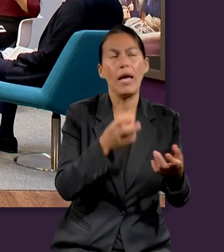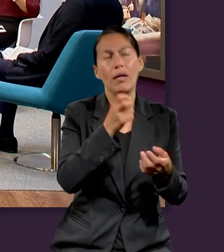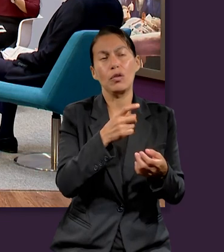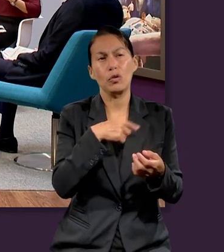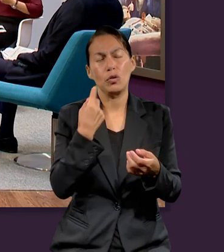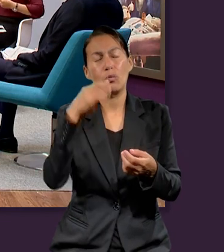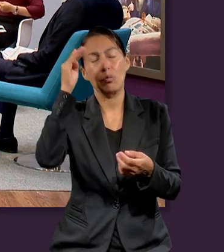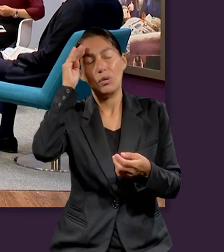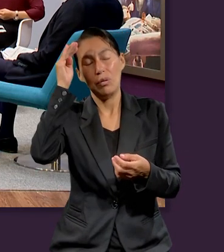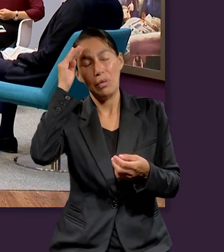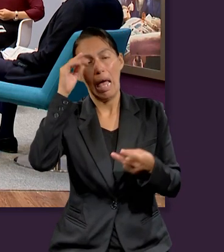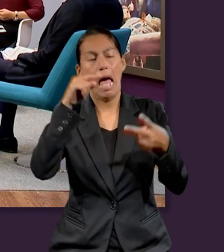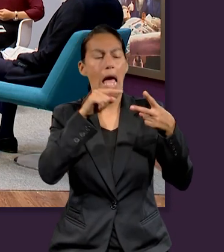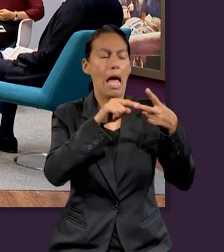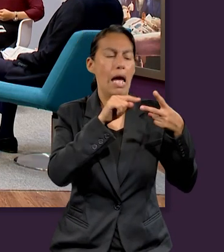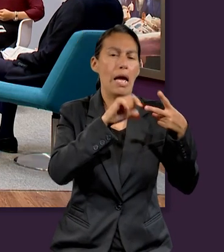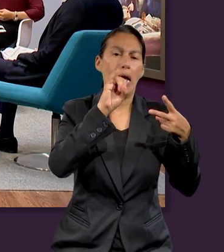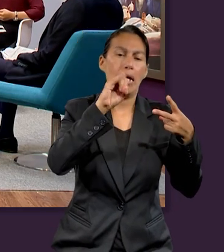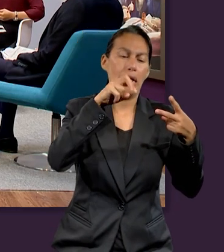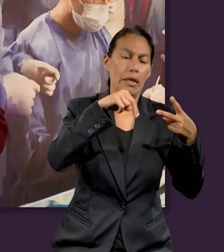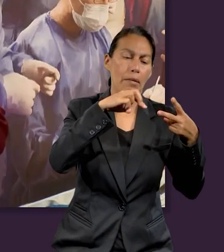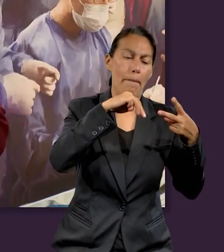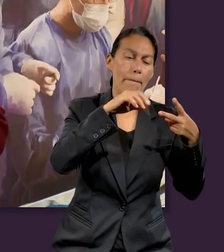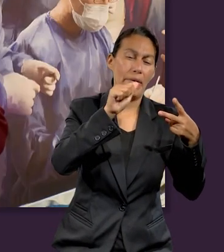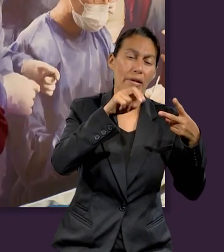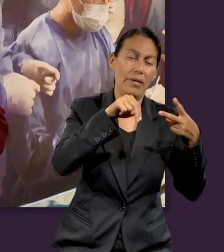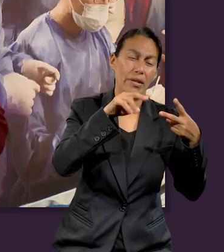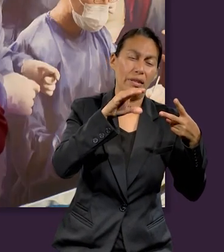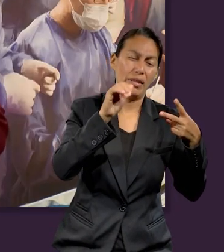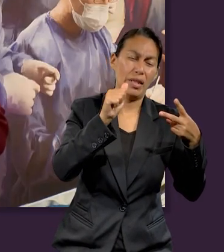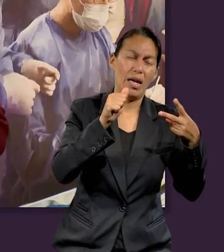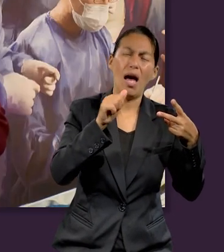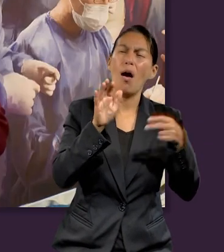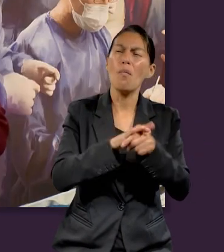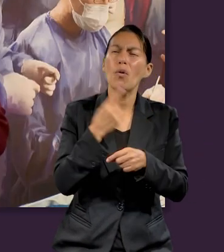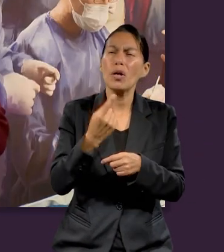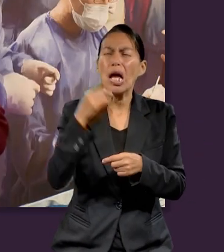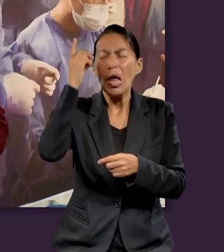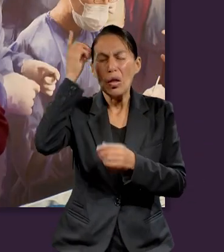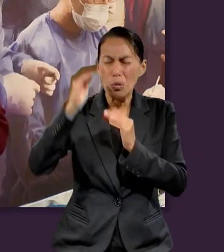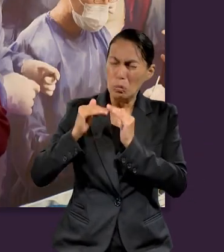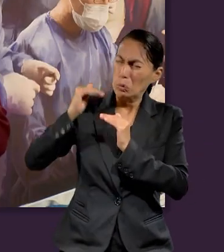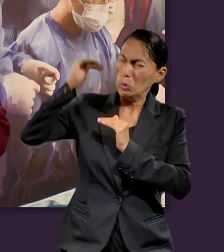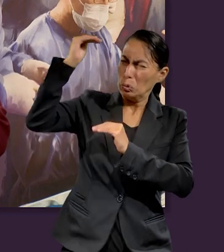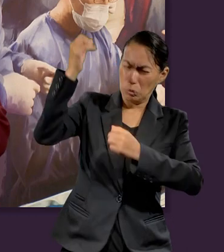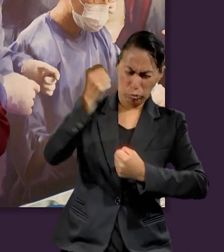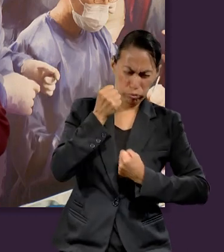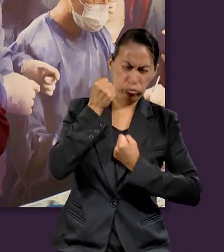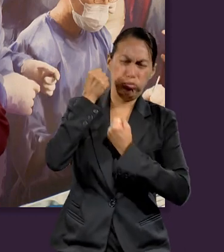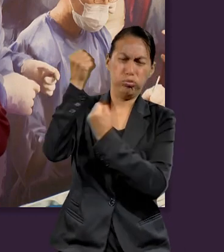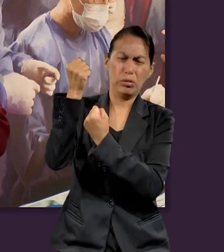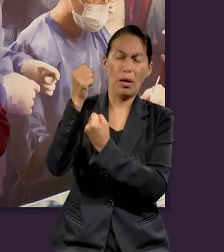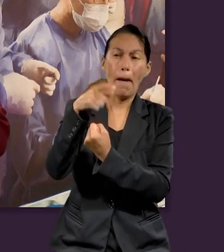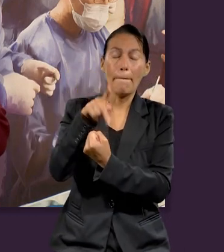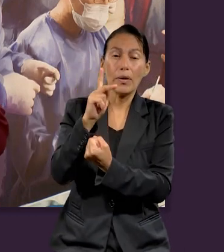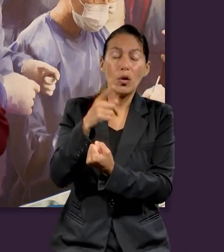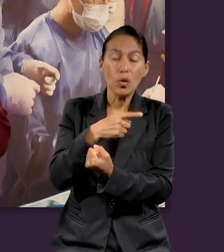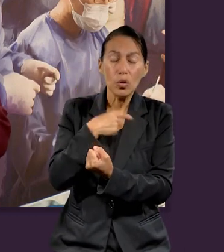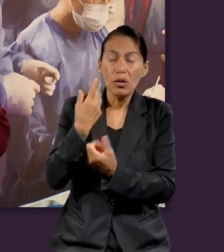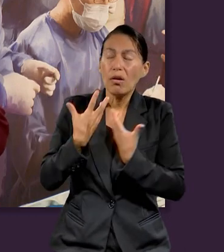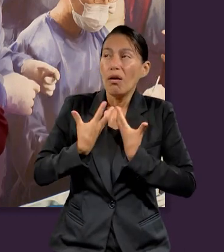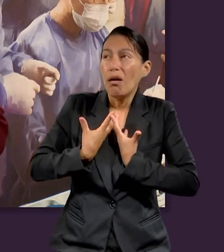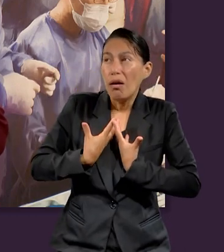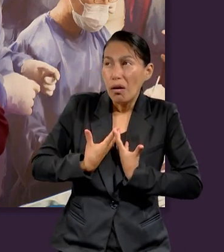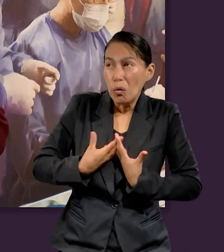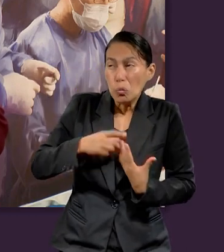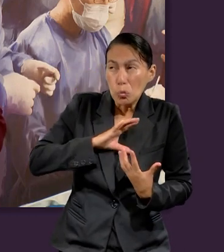pensar en la inmanencia. ¿Cómo es que todavía tenemos el privilegio de poder conectarnos con